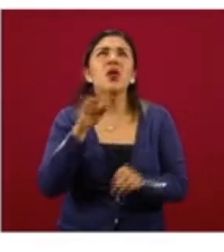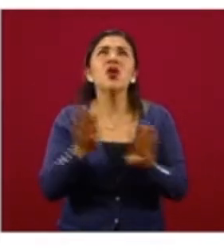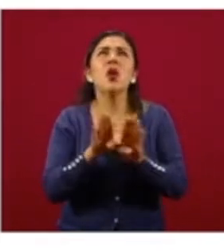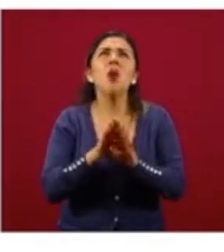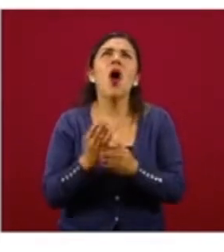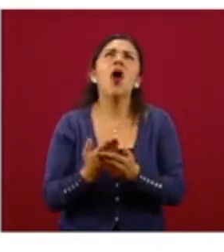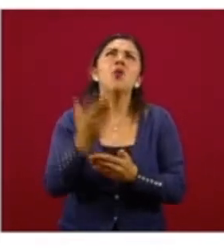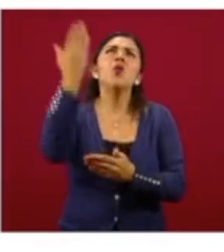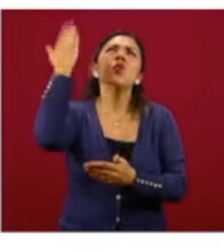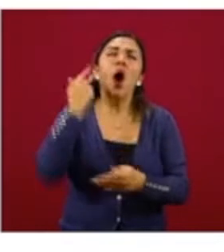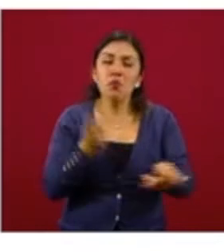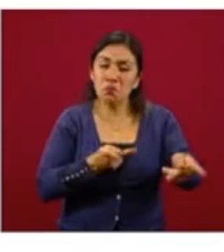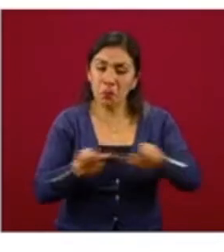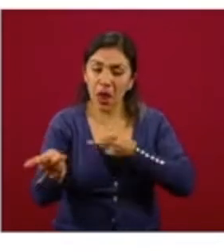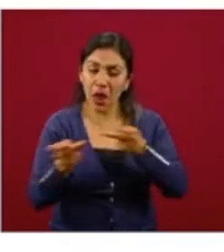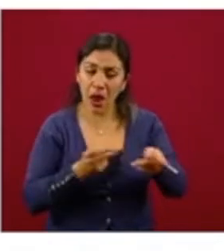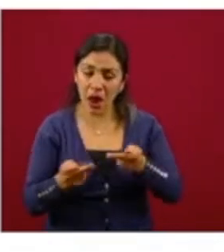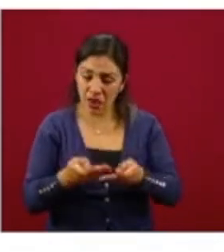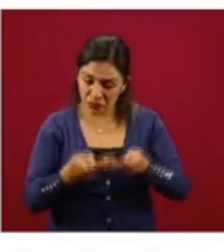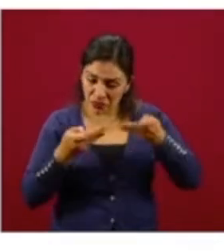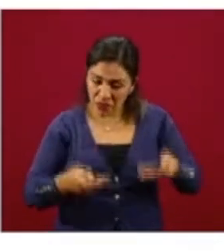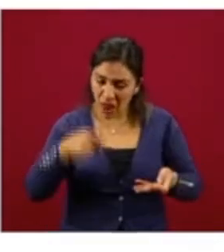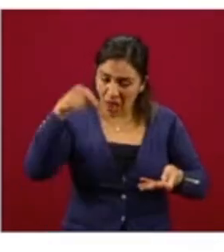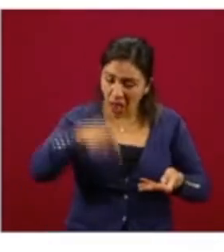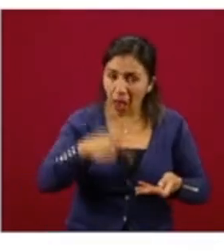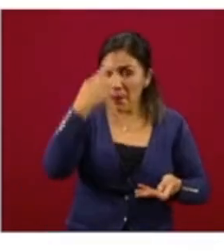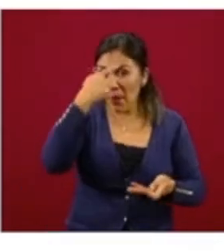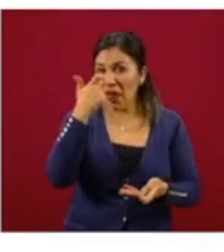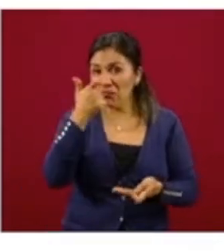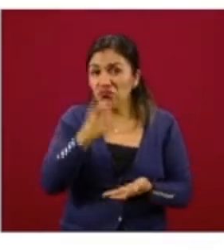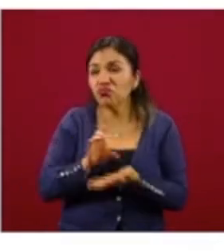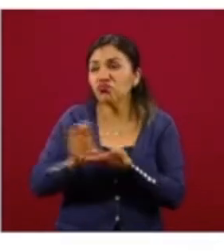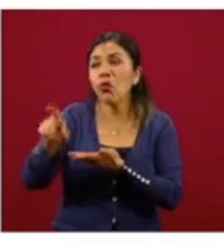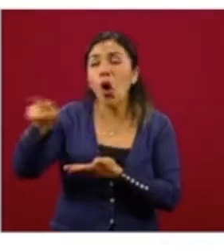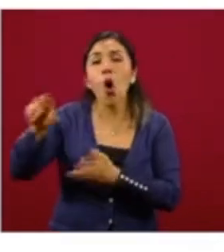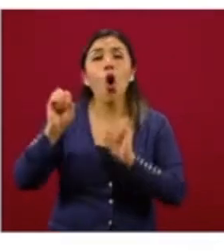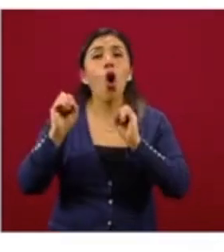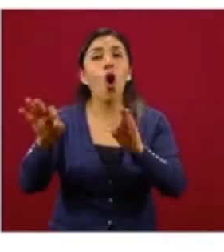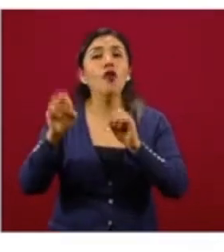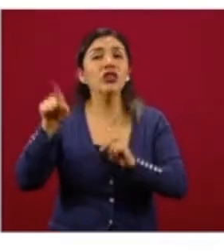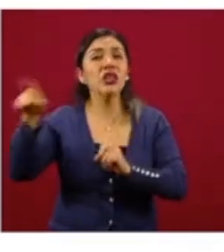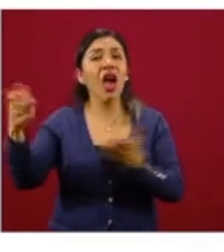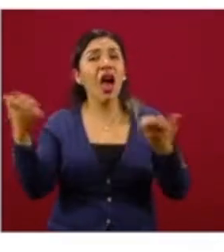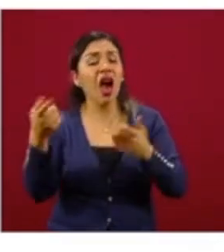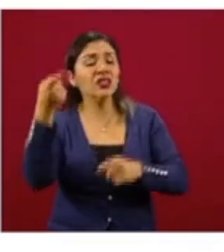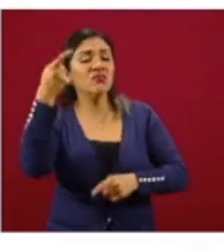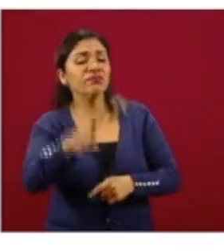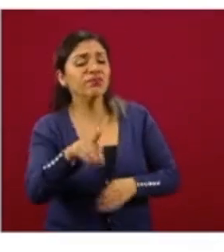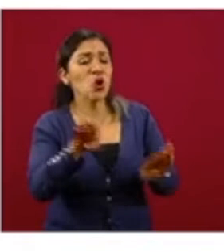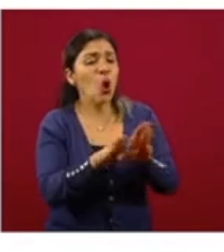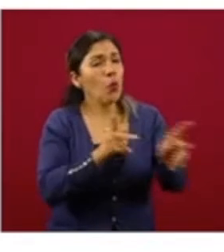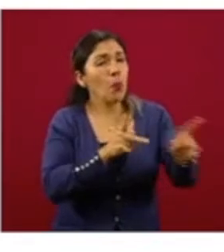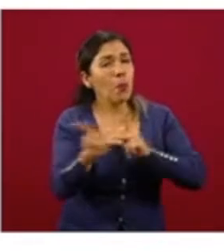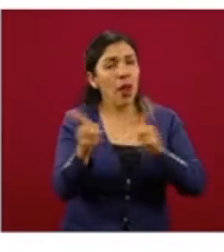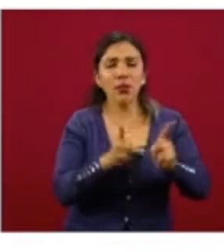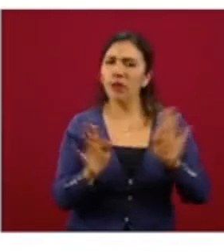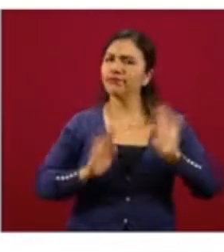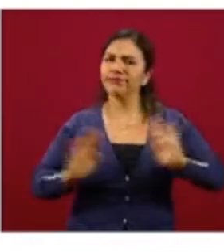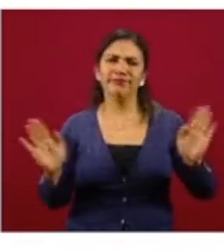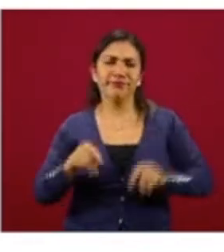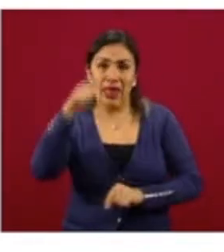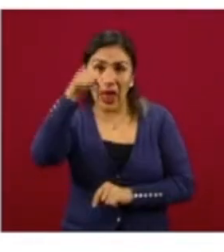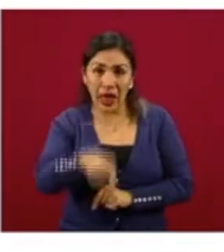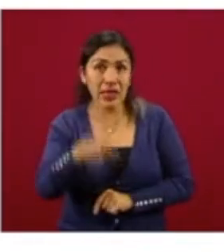planeación territorial que se destinaba dinero a un despacho para que desde lejos realizara la planeación. Aquí